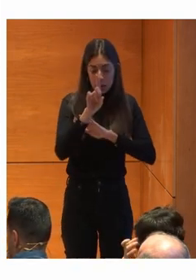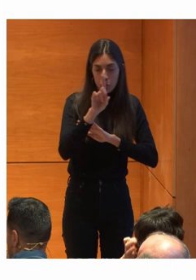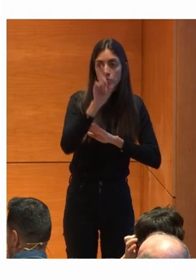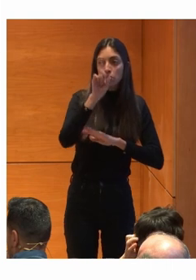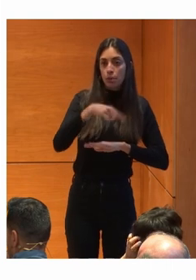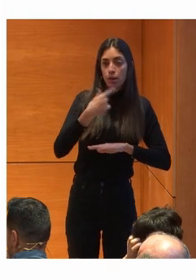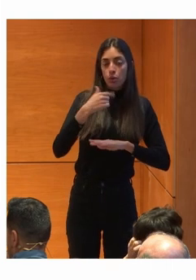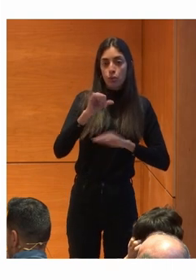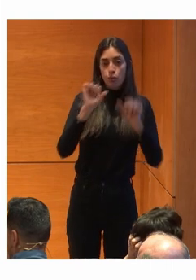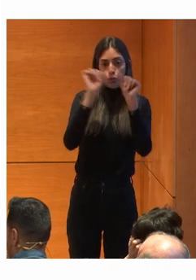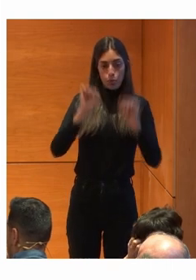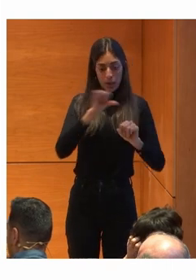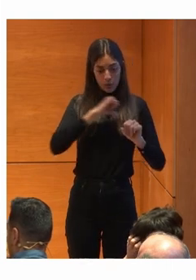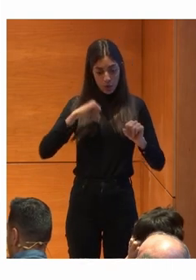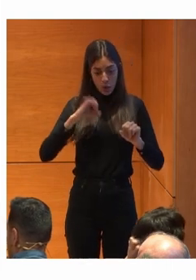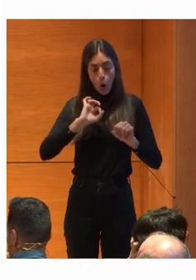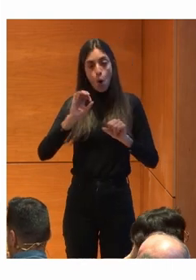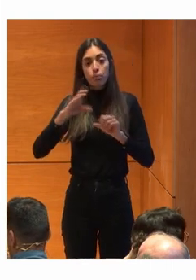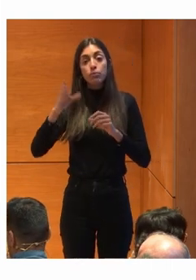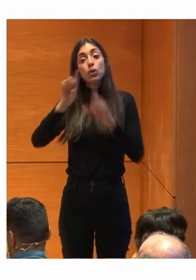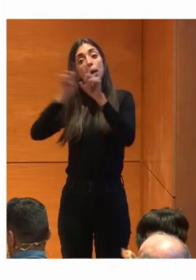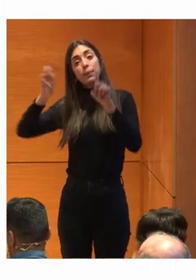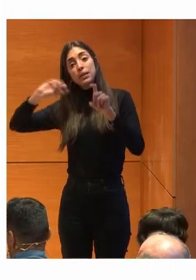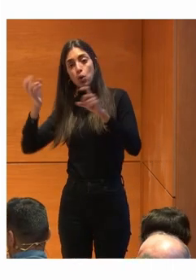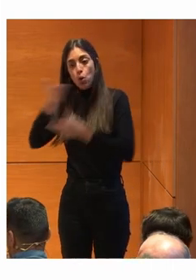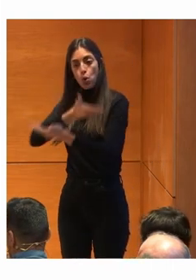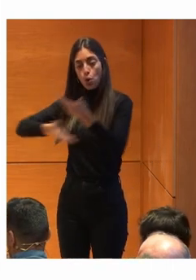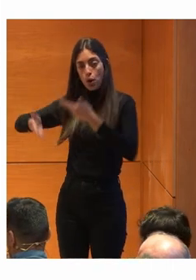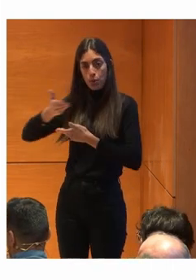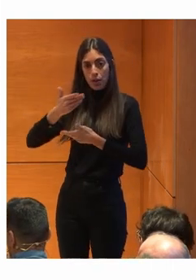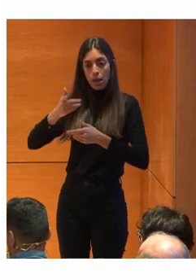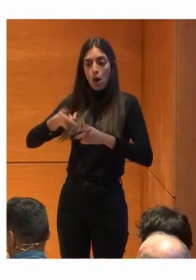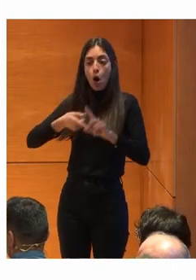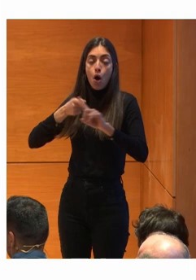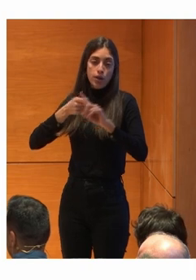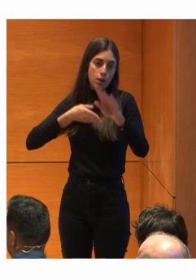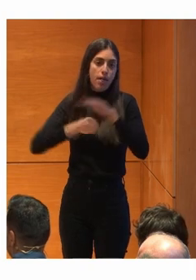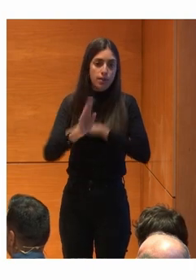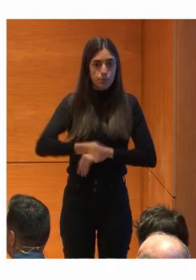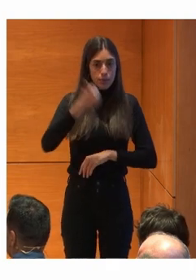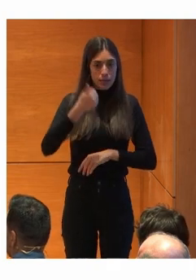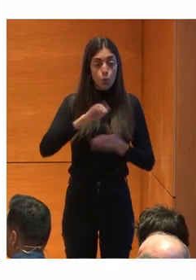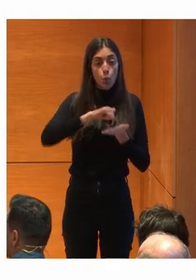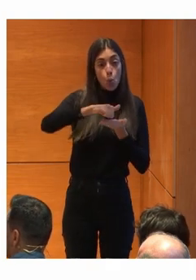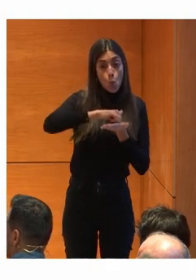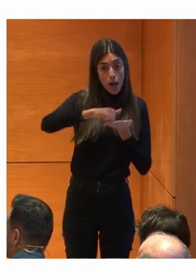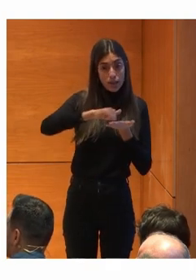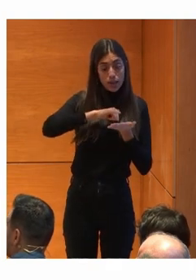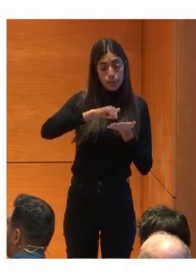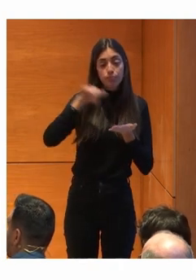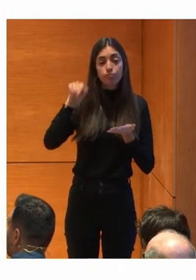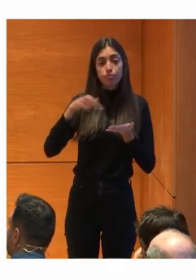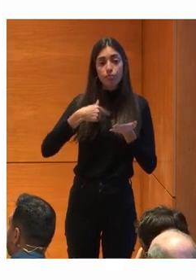Algunas de forma individual Y otras en conjunto Con otras compañías Para convertir en accesible Aquí por ejemplo Tenemos el WhatsApp ¿Vale? Como se